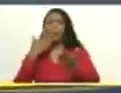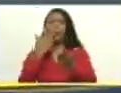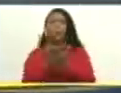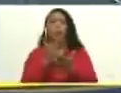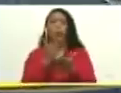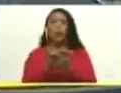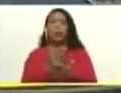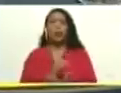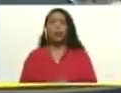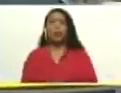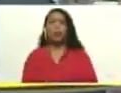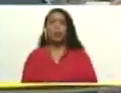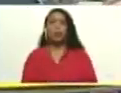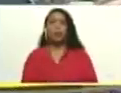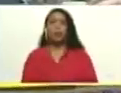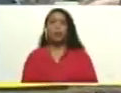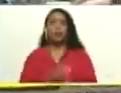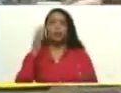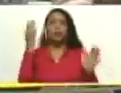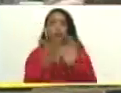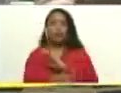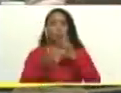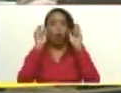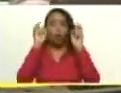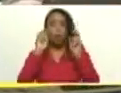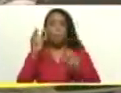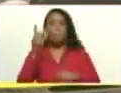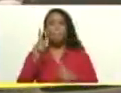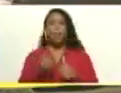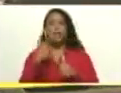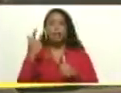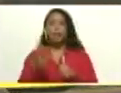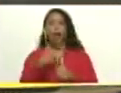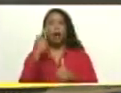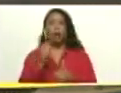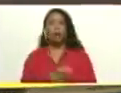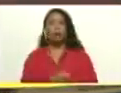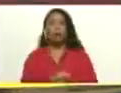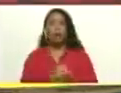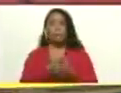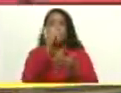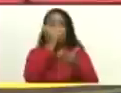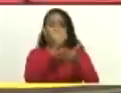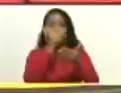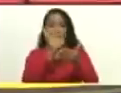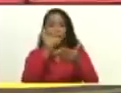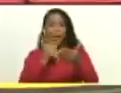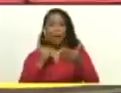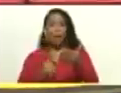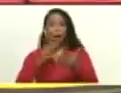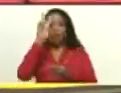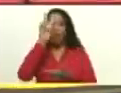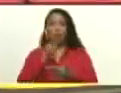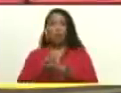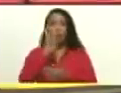sobre los temas principales de la Agenda 2023.